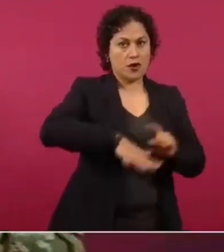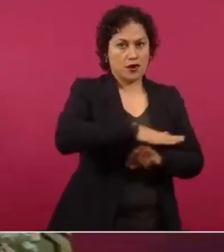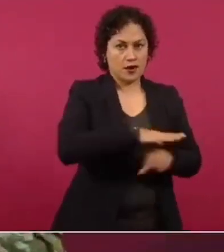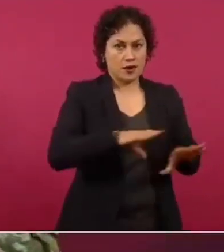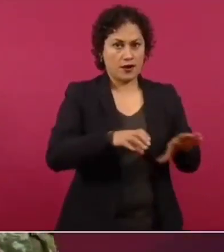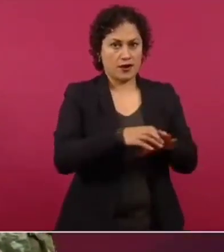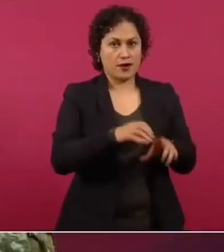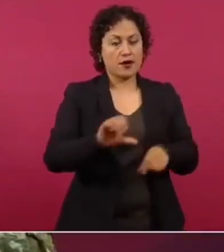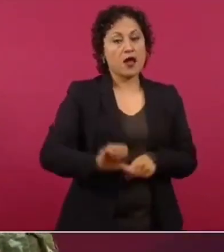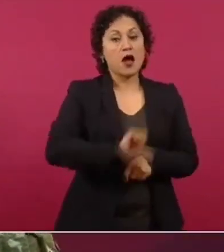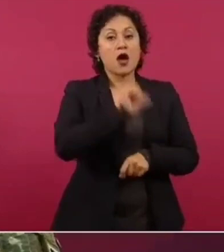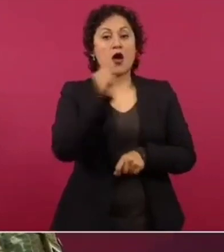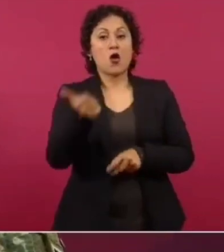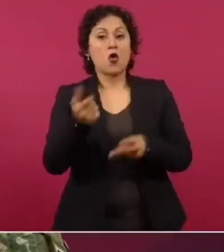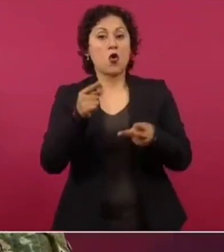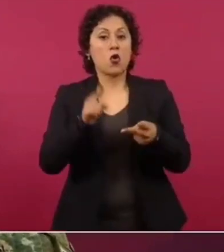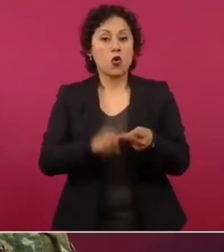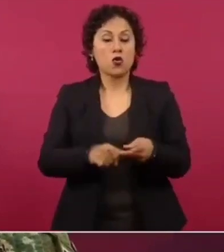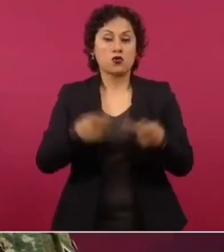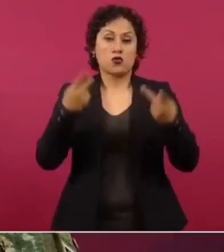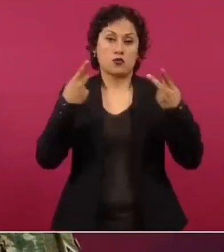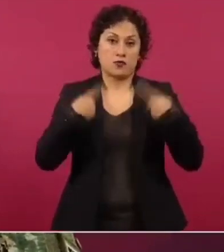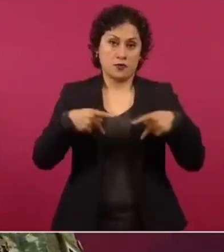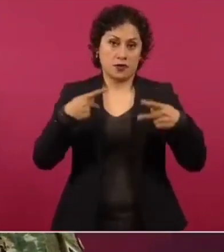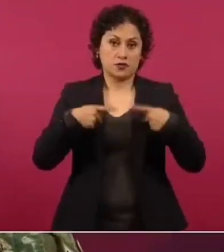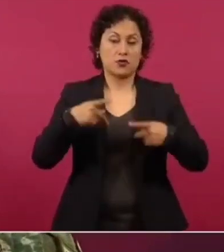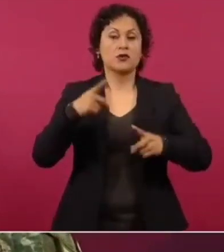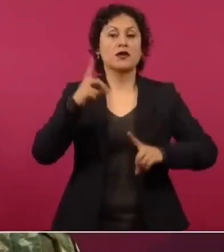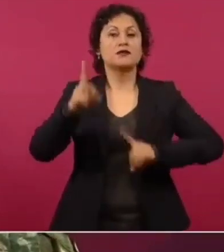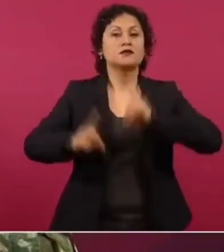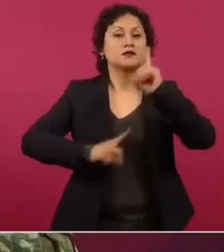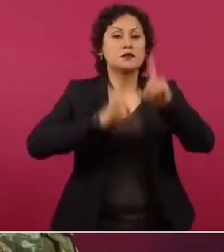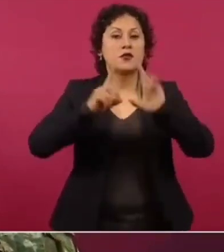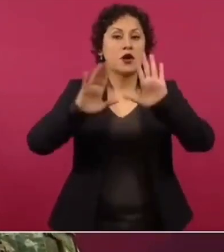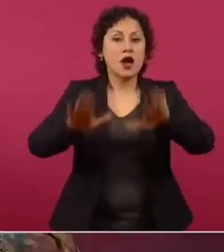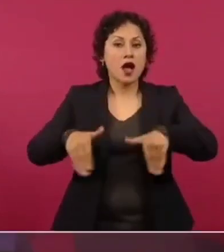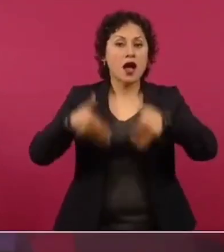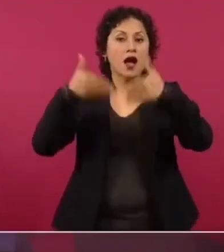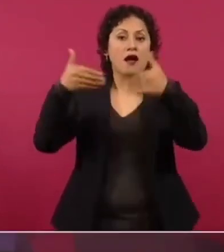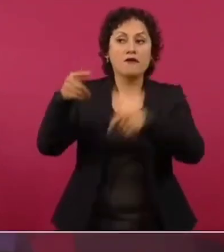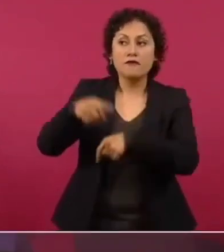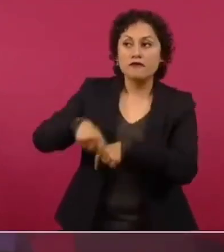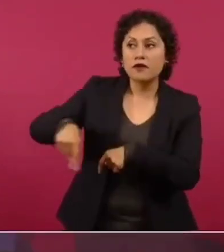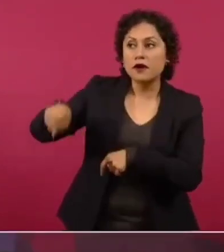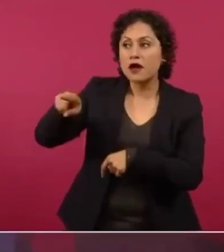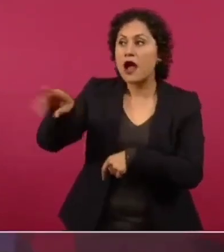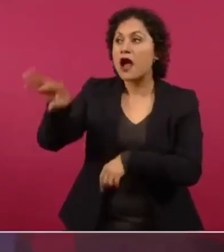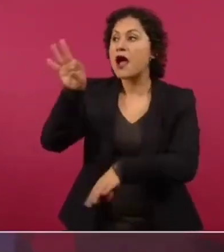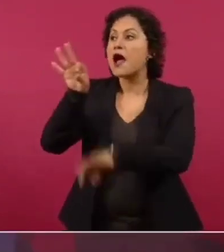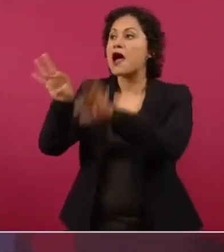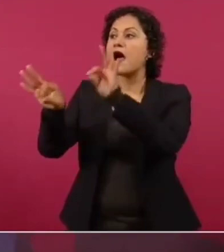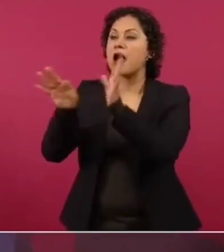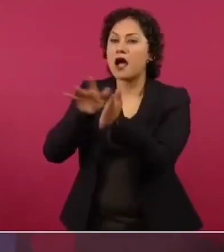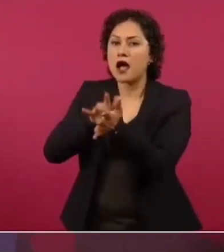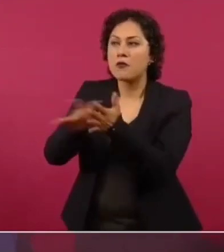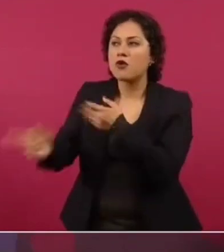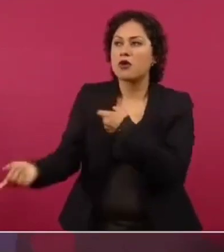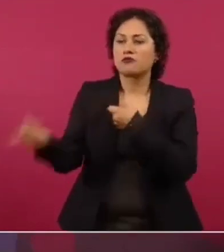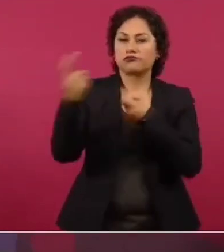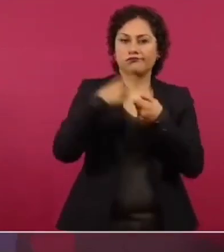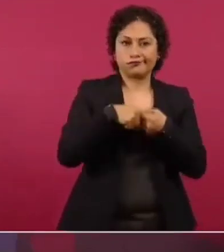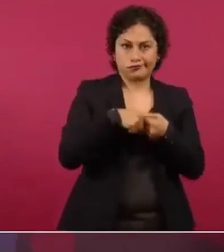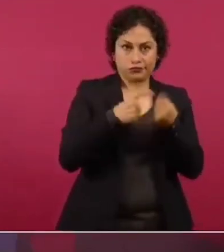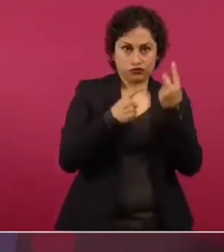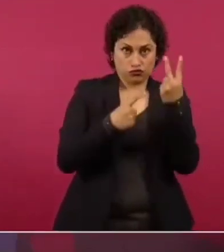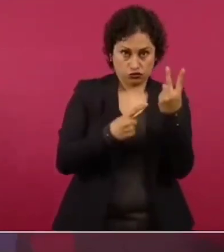y los deportistas, los muchachos que identificamos y que queremos apoyar. Con